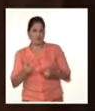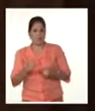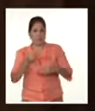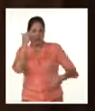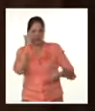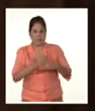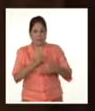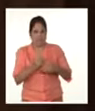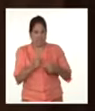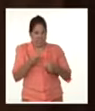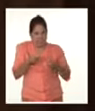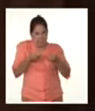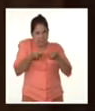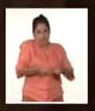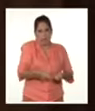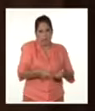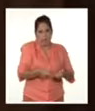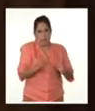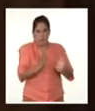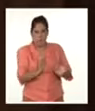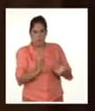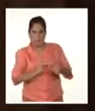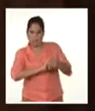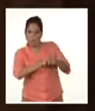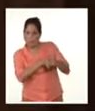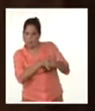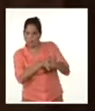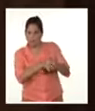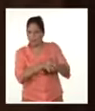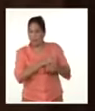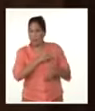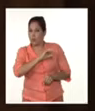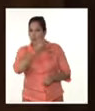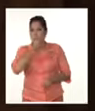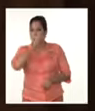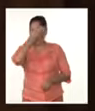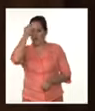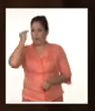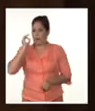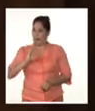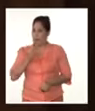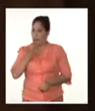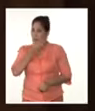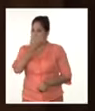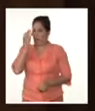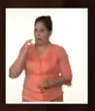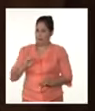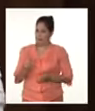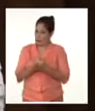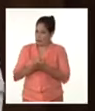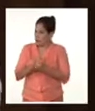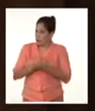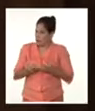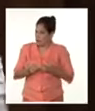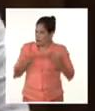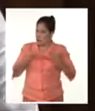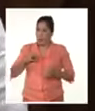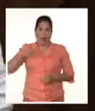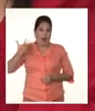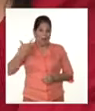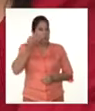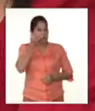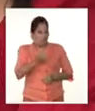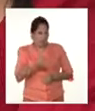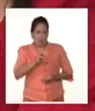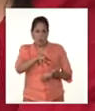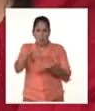Unidos se ensañó con este pueblo cuando la COVID. Eso a mí no se me olvida nunca en la vida. Y lo voy a reclamar donde lo tenga que